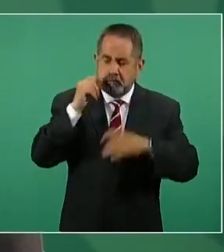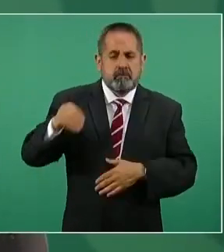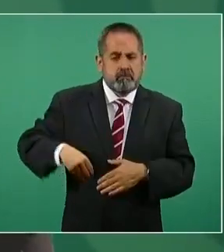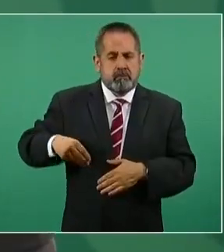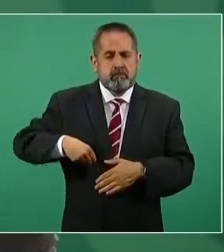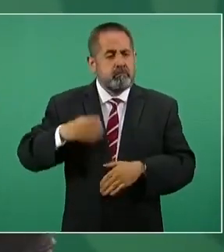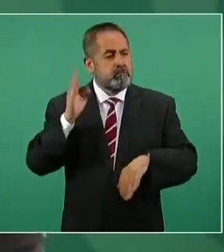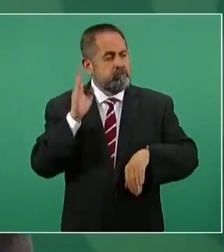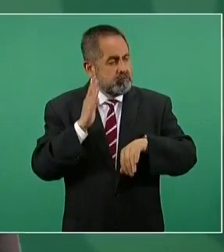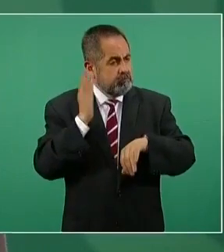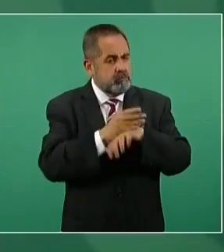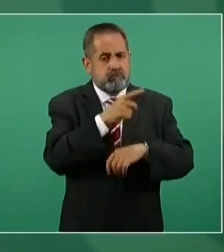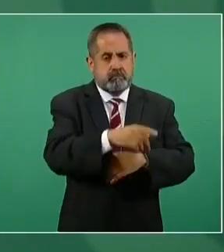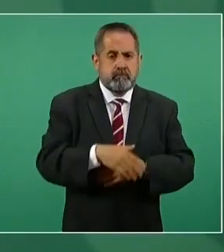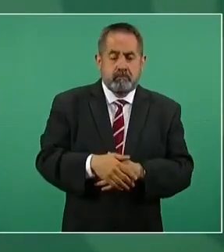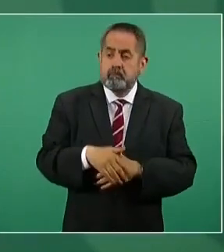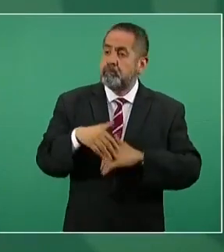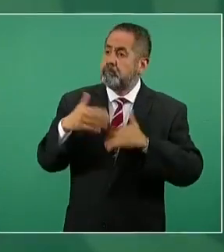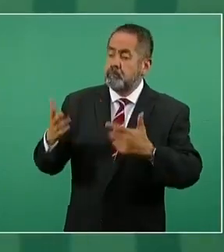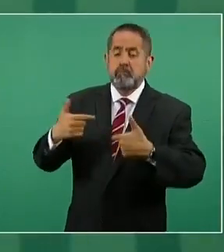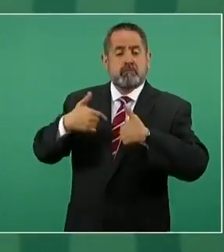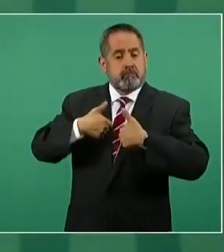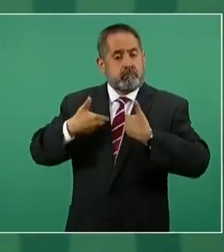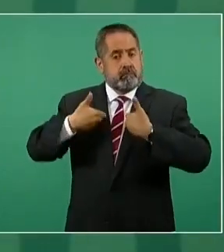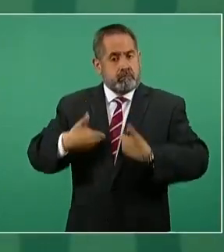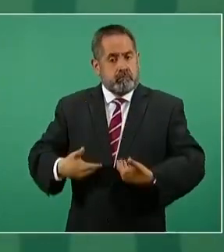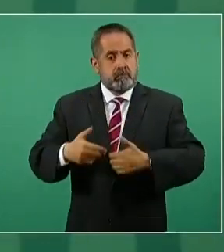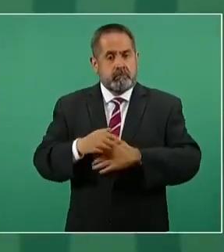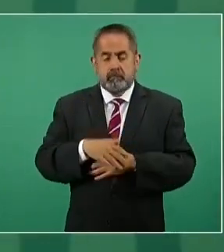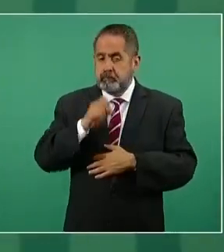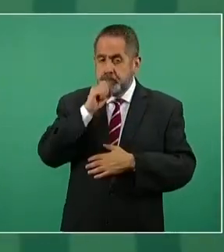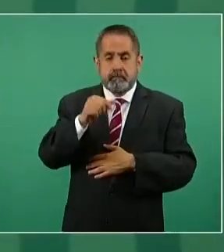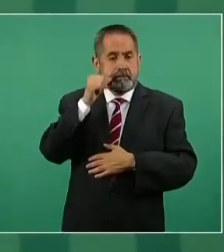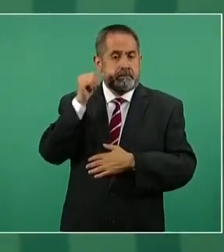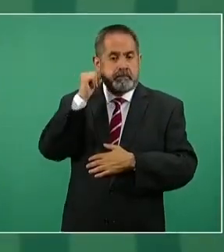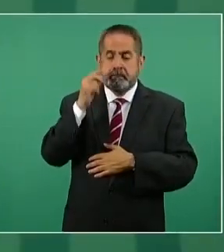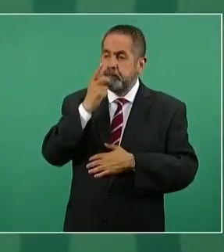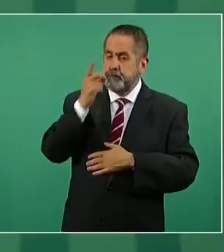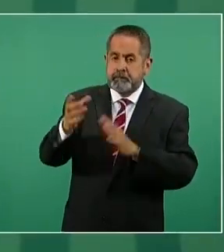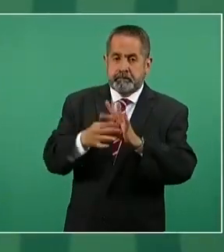Y de mi parte, también lo señalé el día de ayer,